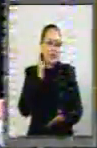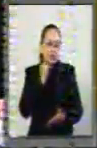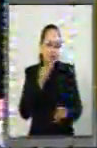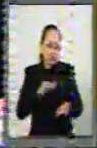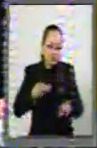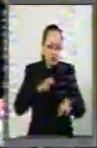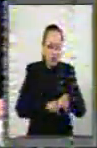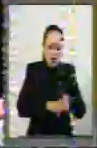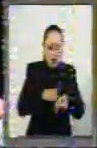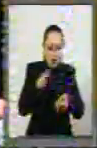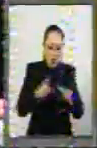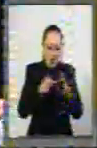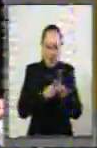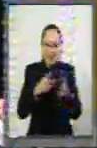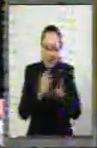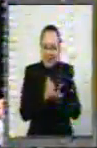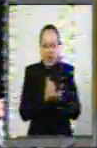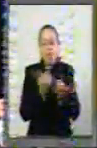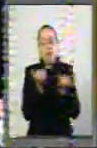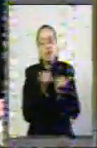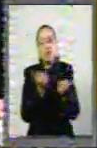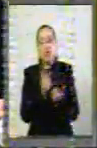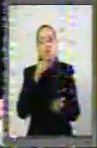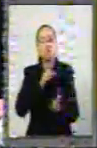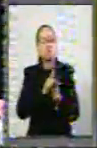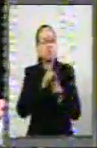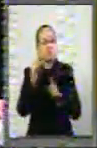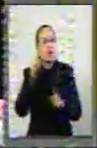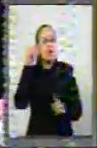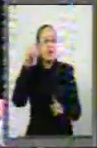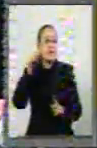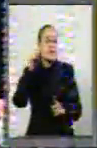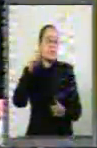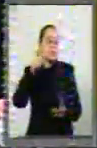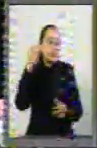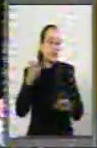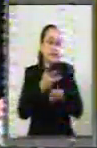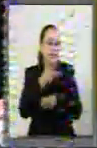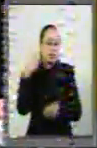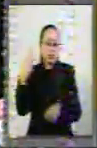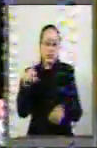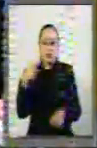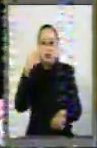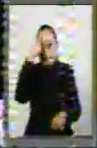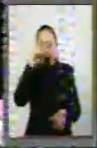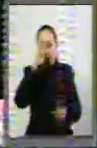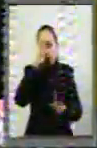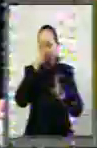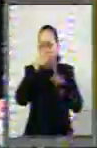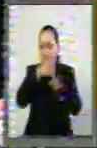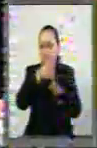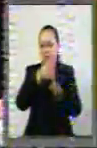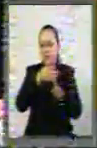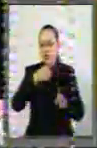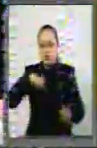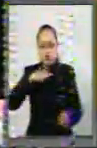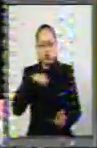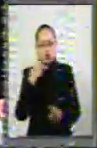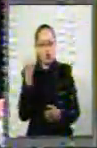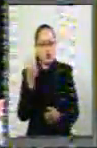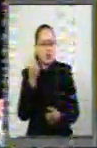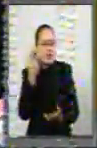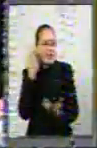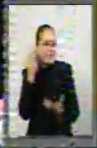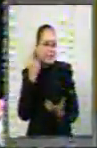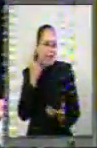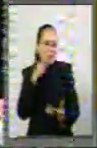para estar aquí, ahora se va a esta encomienda con este propósito. Y ella sabe que le deseamos lo mejor, que